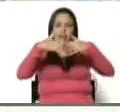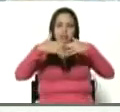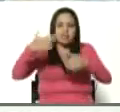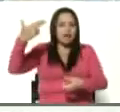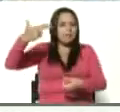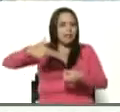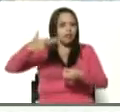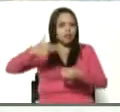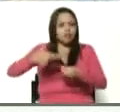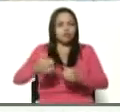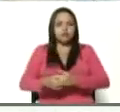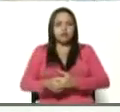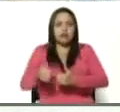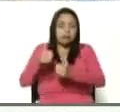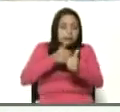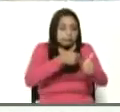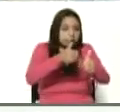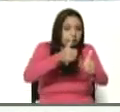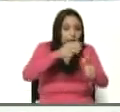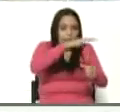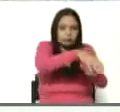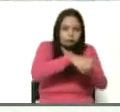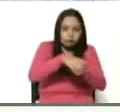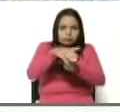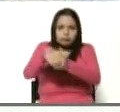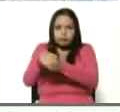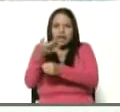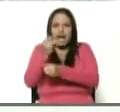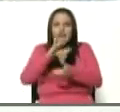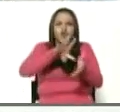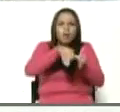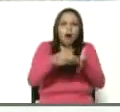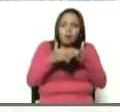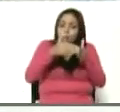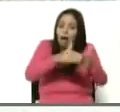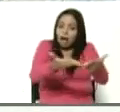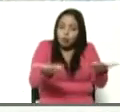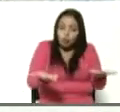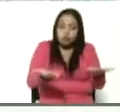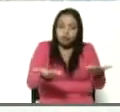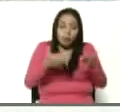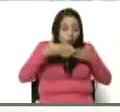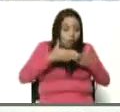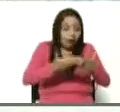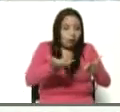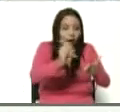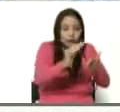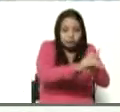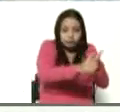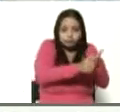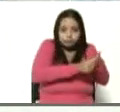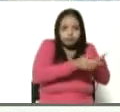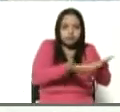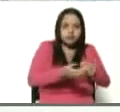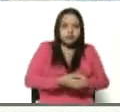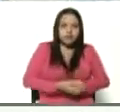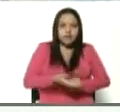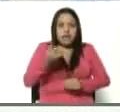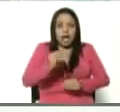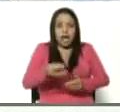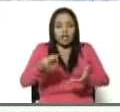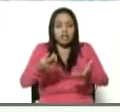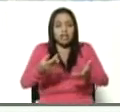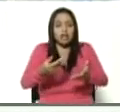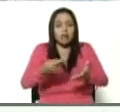Se le persigue. Nos han robado barcos que hemos contratado en el mundo para